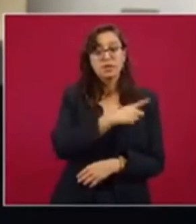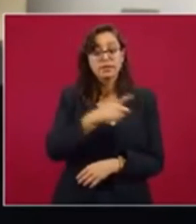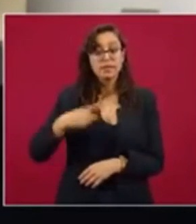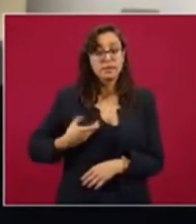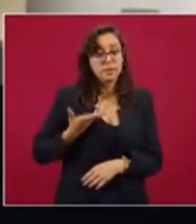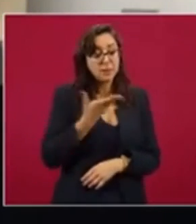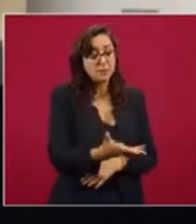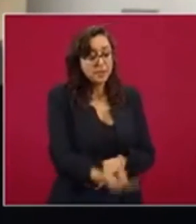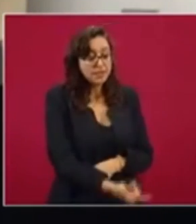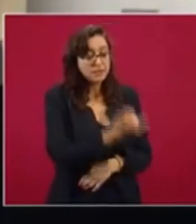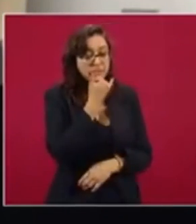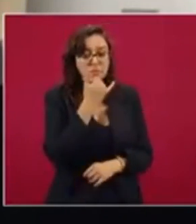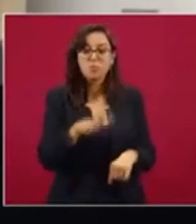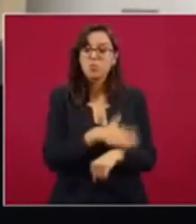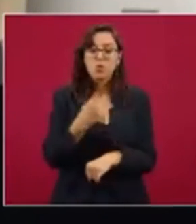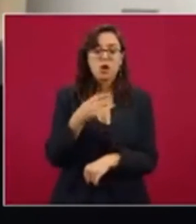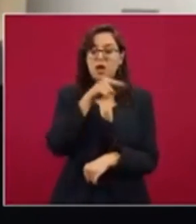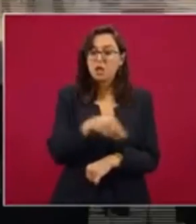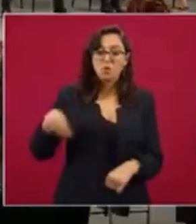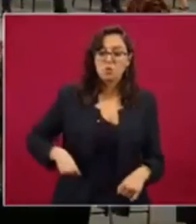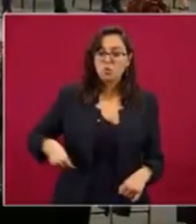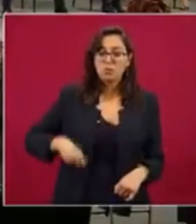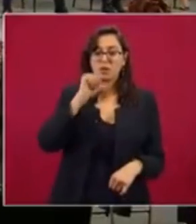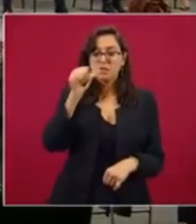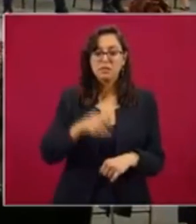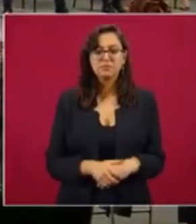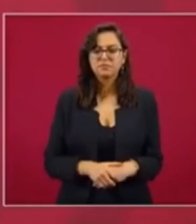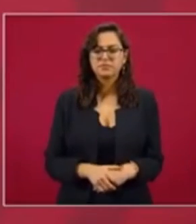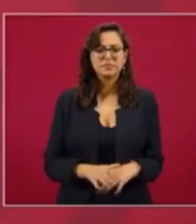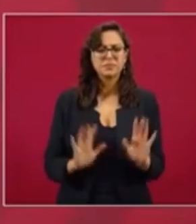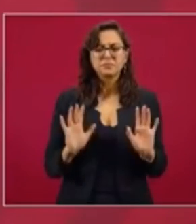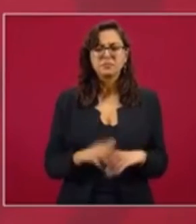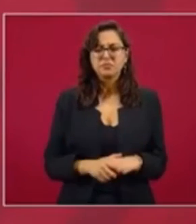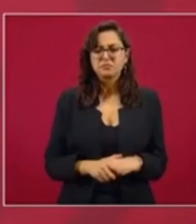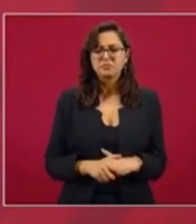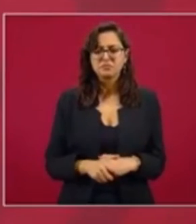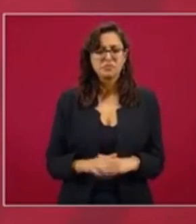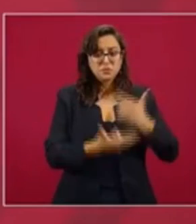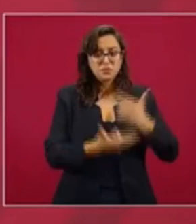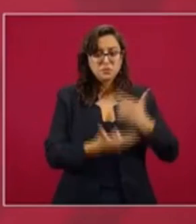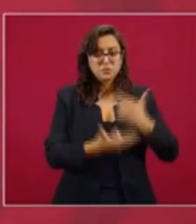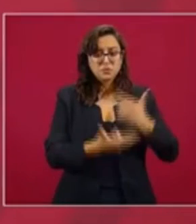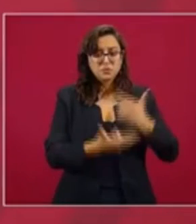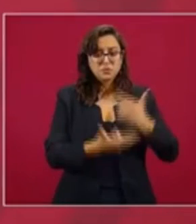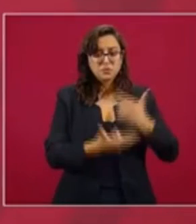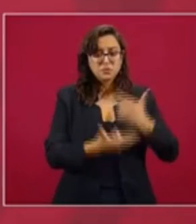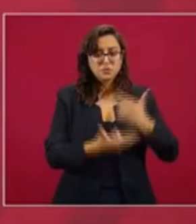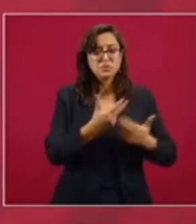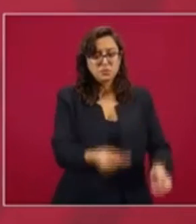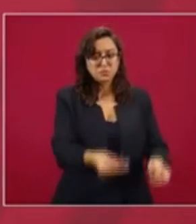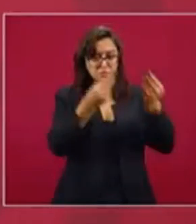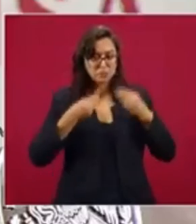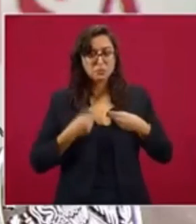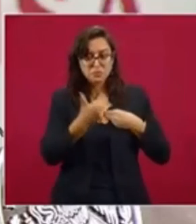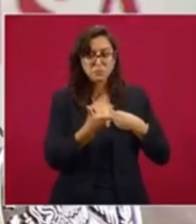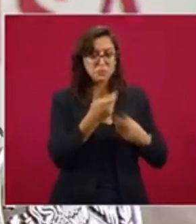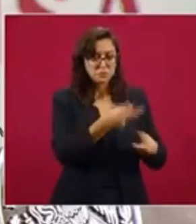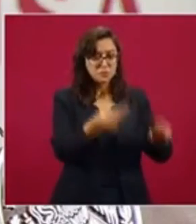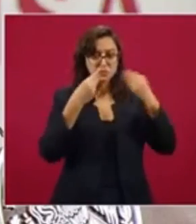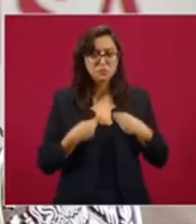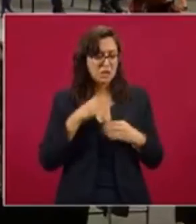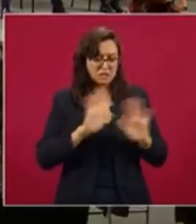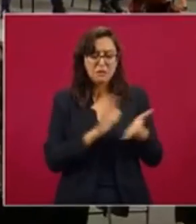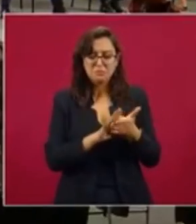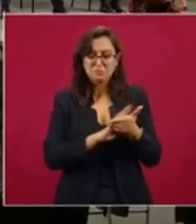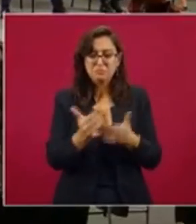que no ha cometido, pues, precisamente lo que ha mencionado. No, se va a devolver los 200 ya, queda disculpado. Ya, ya, ya, ya te devuelve el dinero. Él dice que